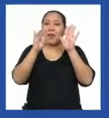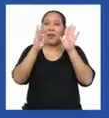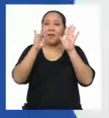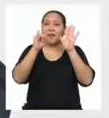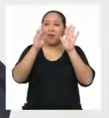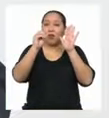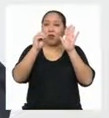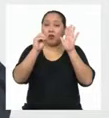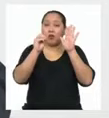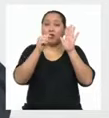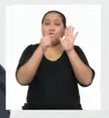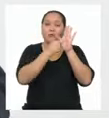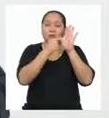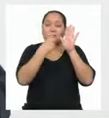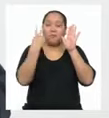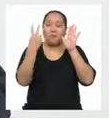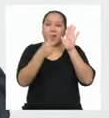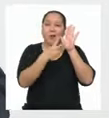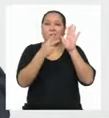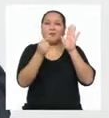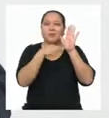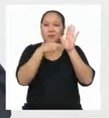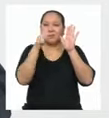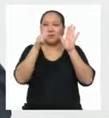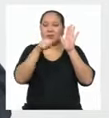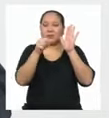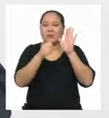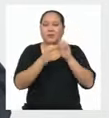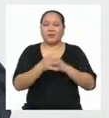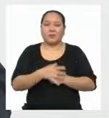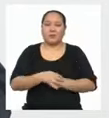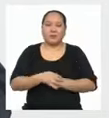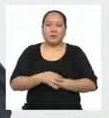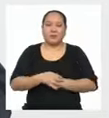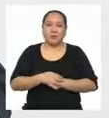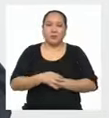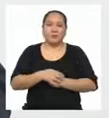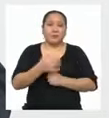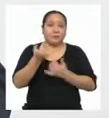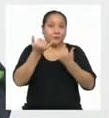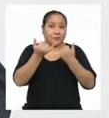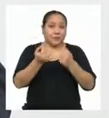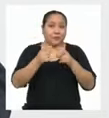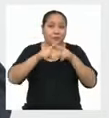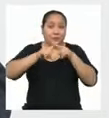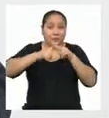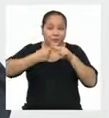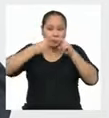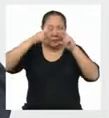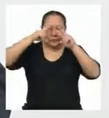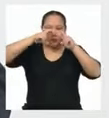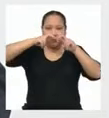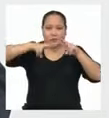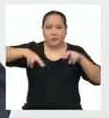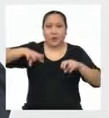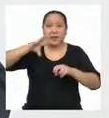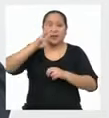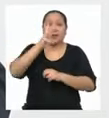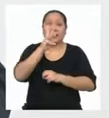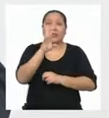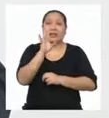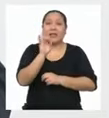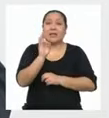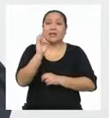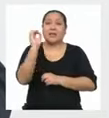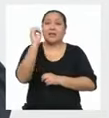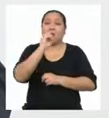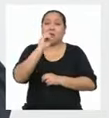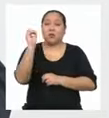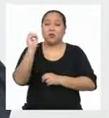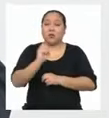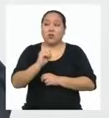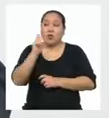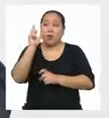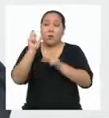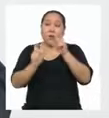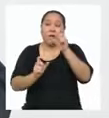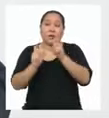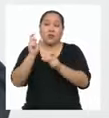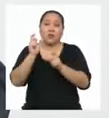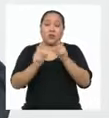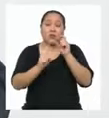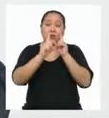Y ahora podrías empezar tu análisis diciendo que el 67% de personas encuestadas